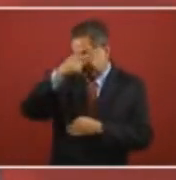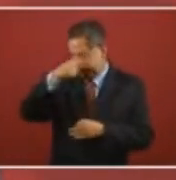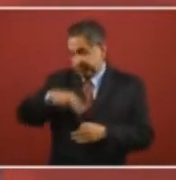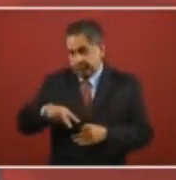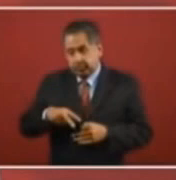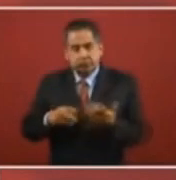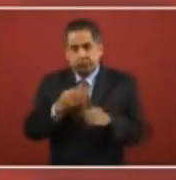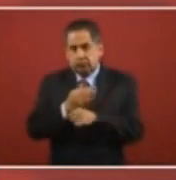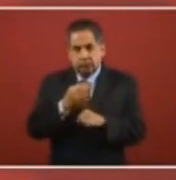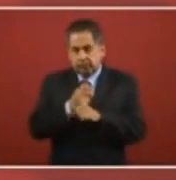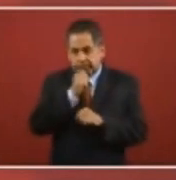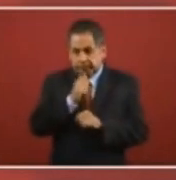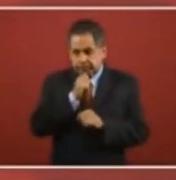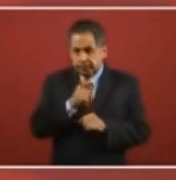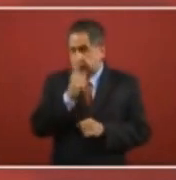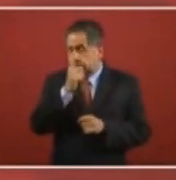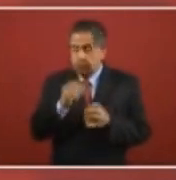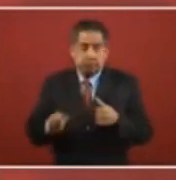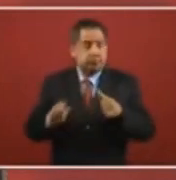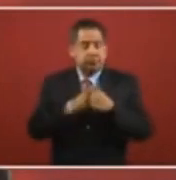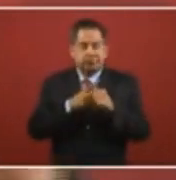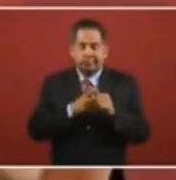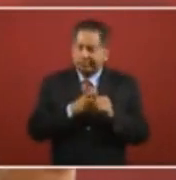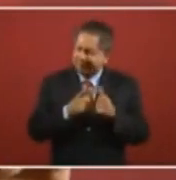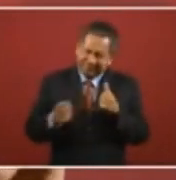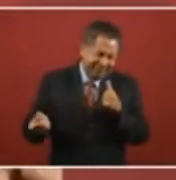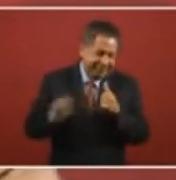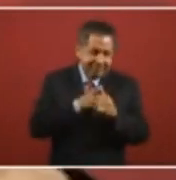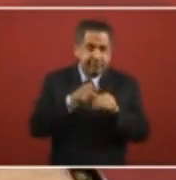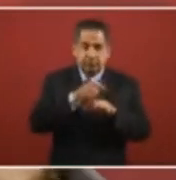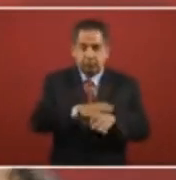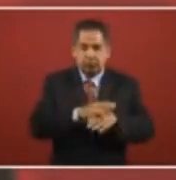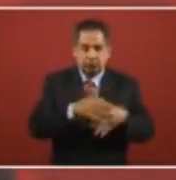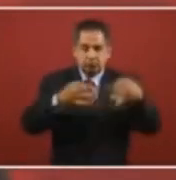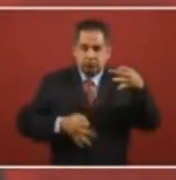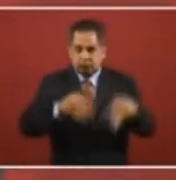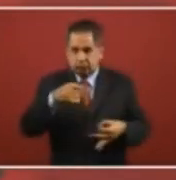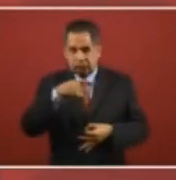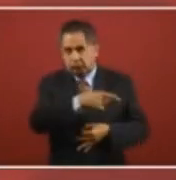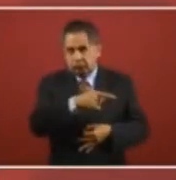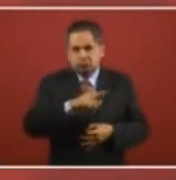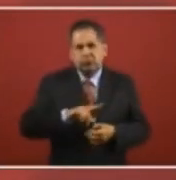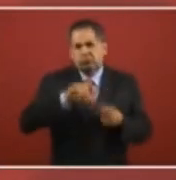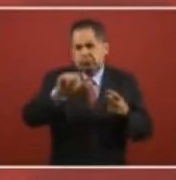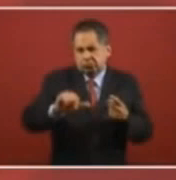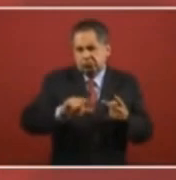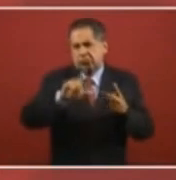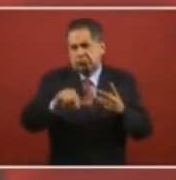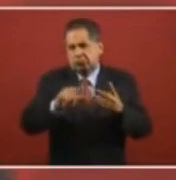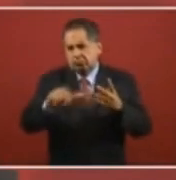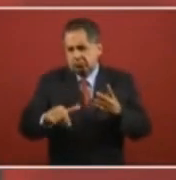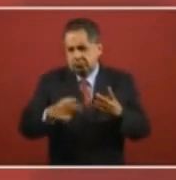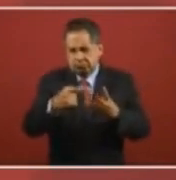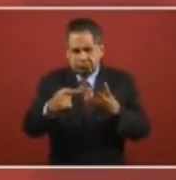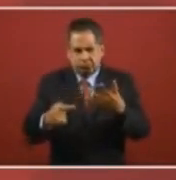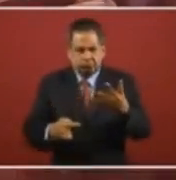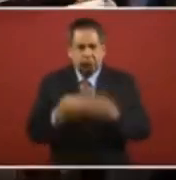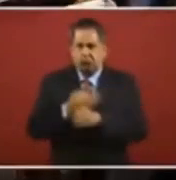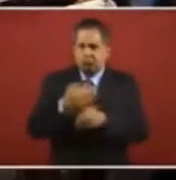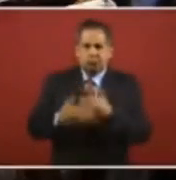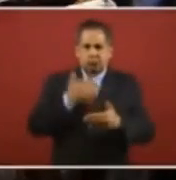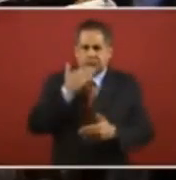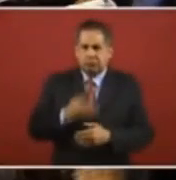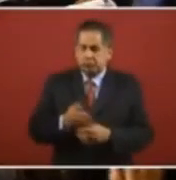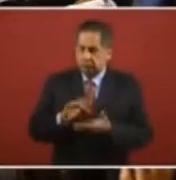ahora el más importante es este que te acabo de decir, más que cualquier otra cosa, pero después vendrán otros y hasta ahora vamos avanzando. Muchas gracias.